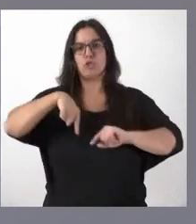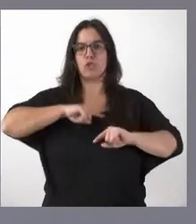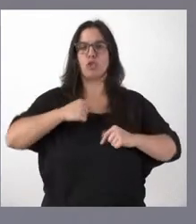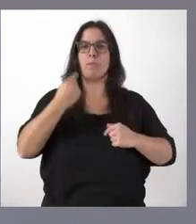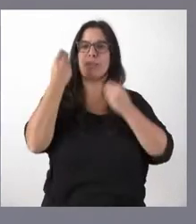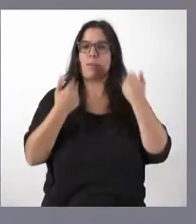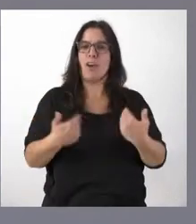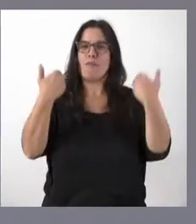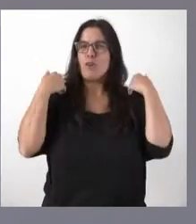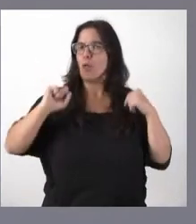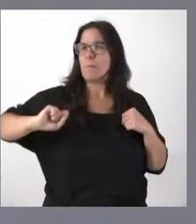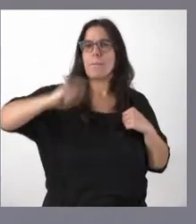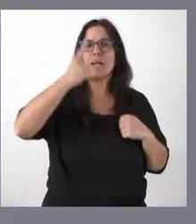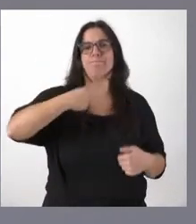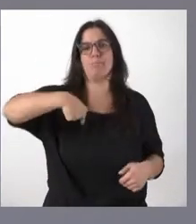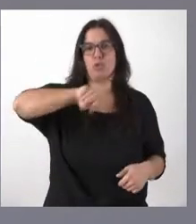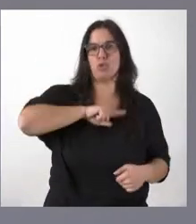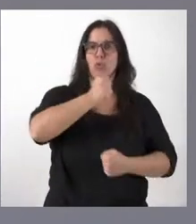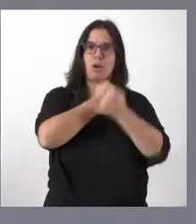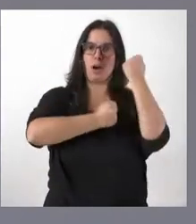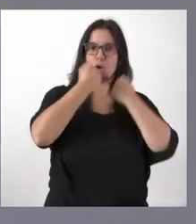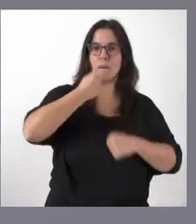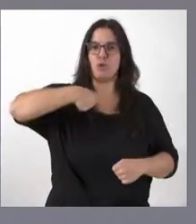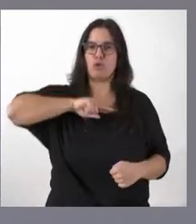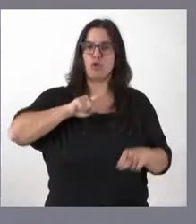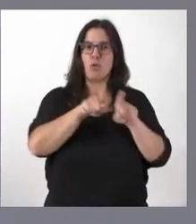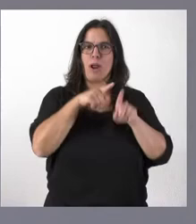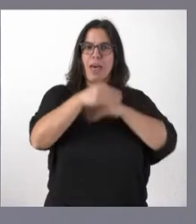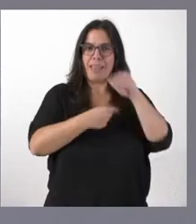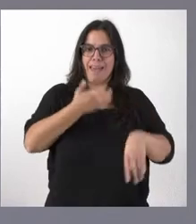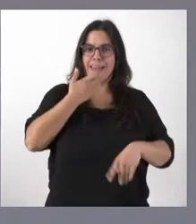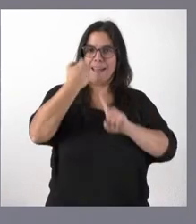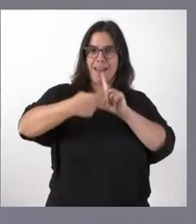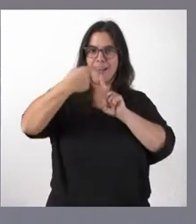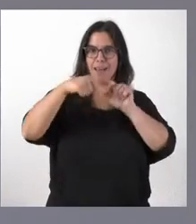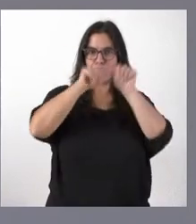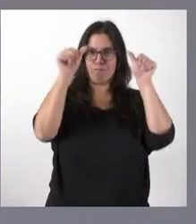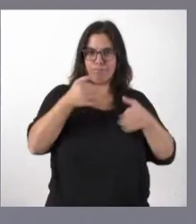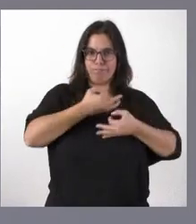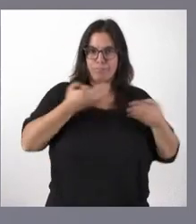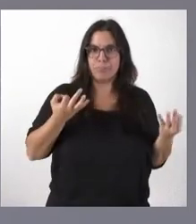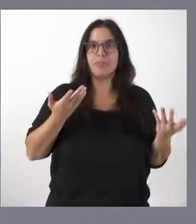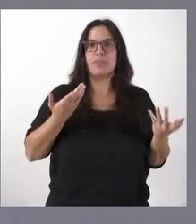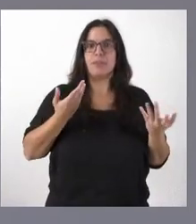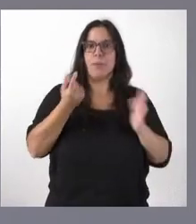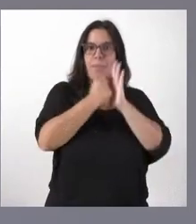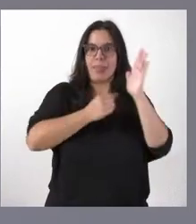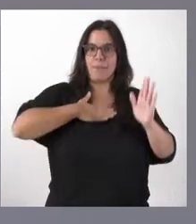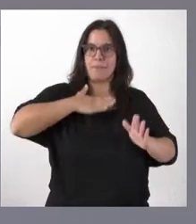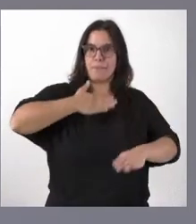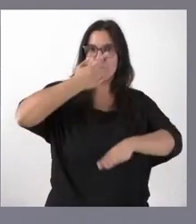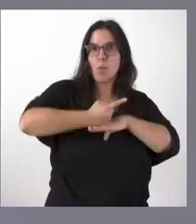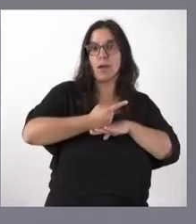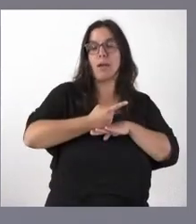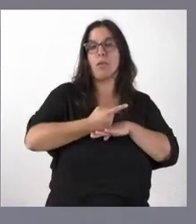Administración pública ahorre, que la Administración pública de ejemplo, que la Administración pública establezca esas medidas como obligatorias y que,